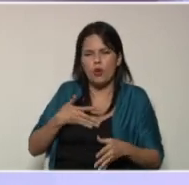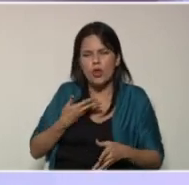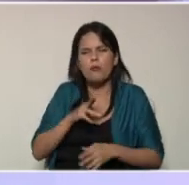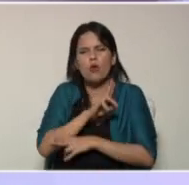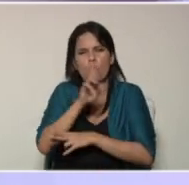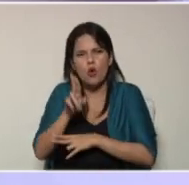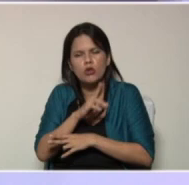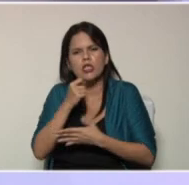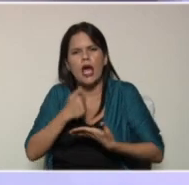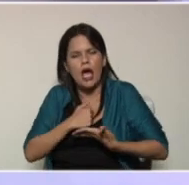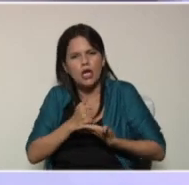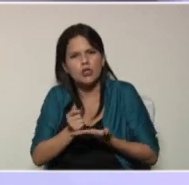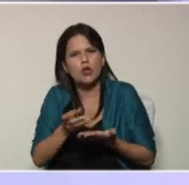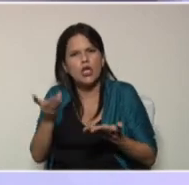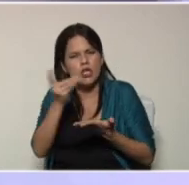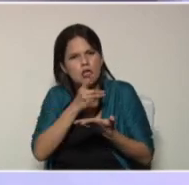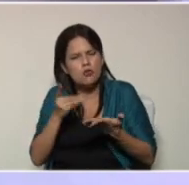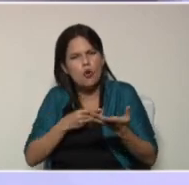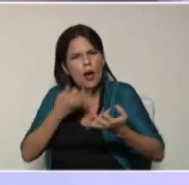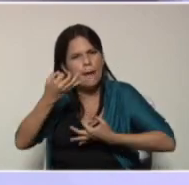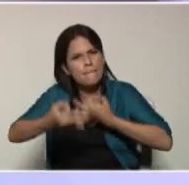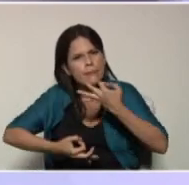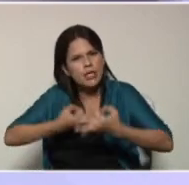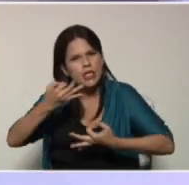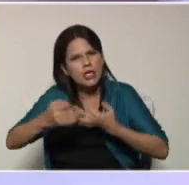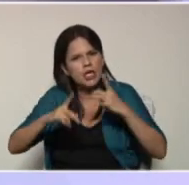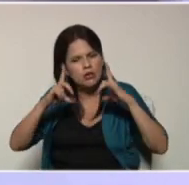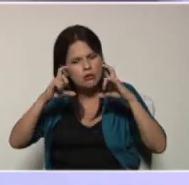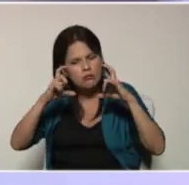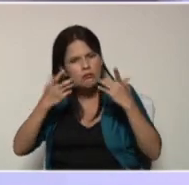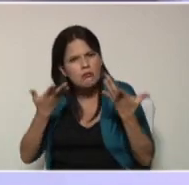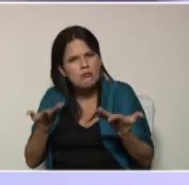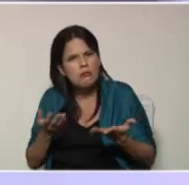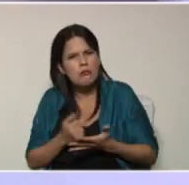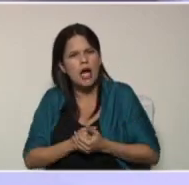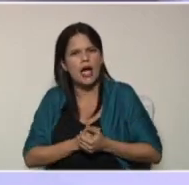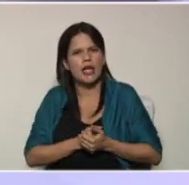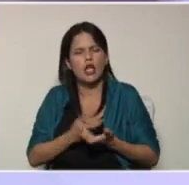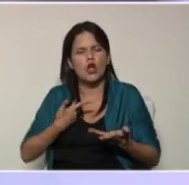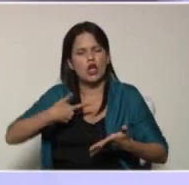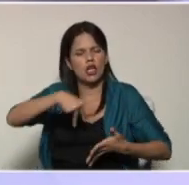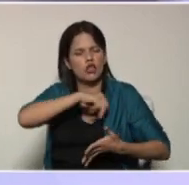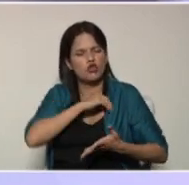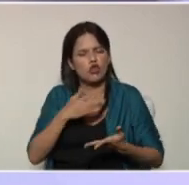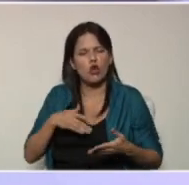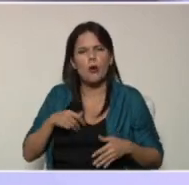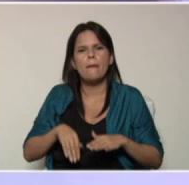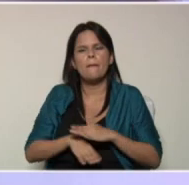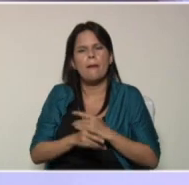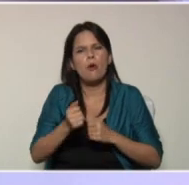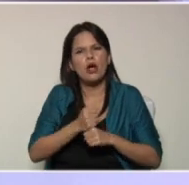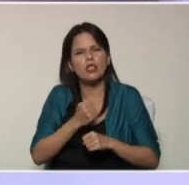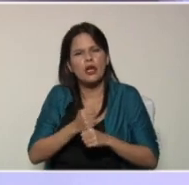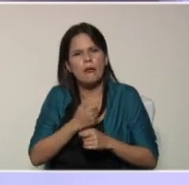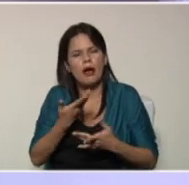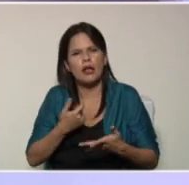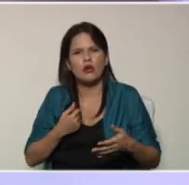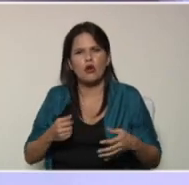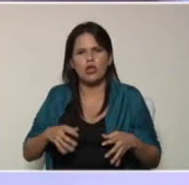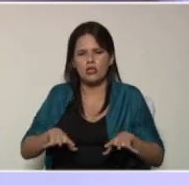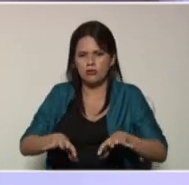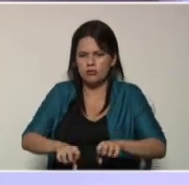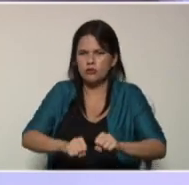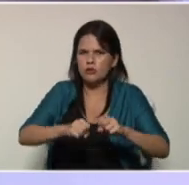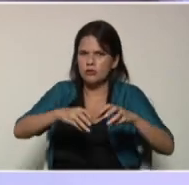ayudas visuales explicándole a través de imágenes lo que nosotros vamos a trabajar con esa preparación del